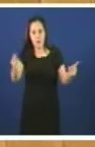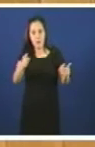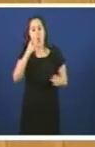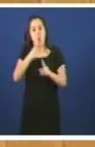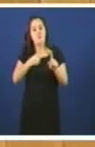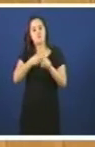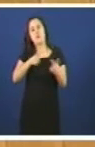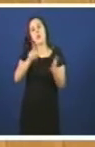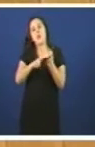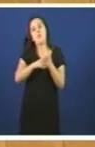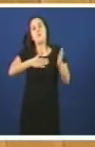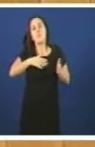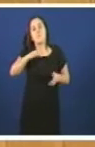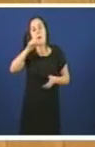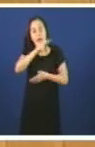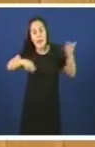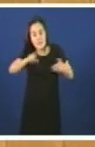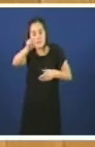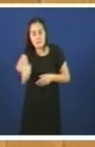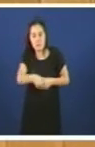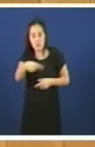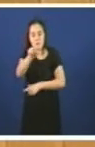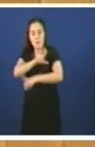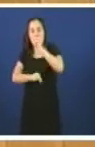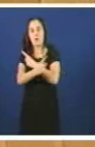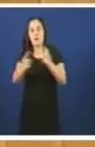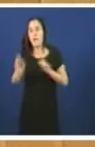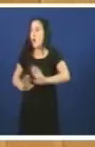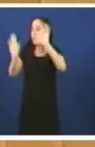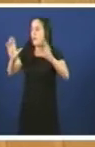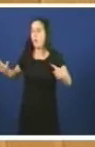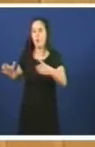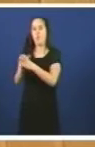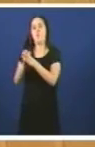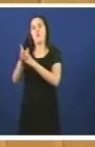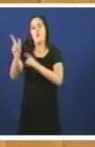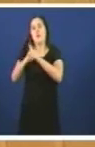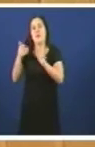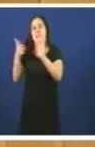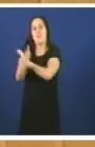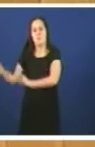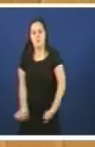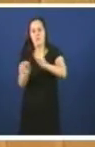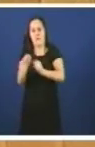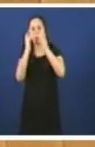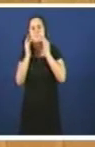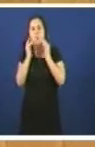nin queren exercicio de imposición que defende o bloque, coa val obrigado, como sempre, do Partido Socialista. Este é o